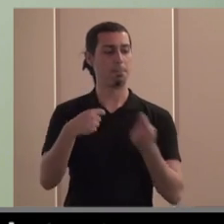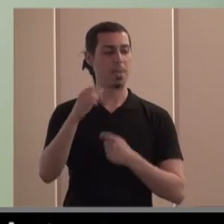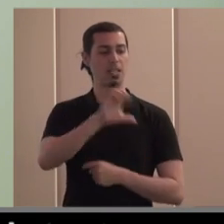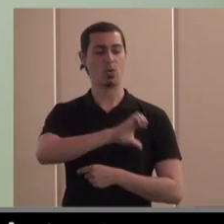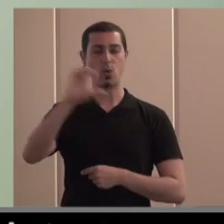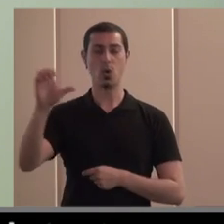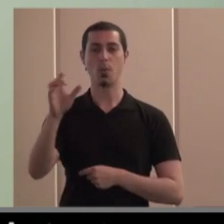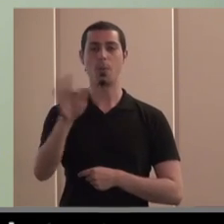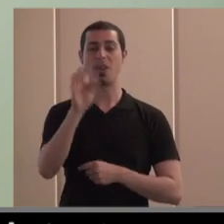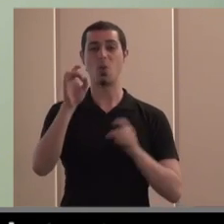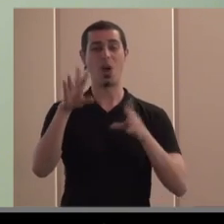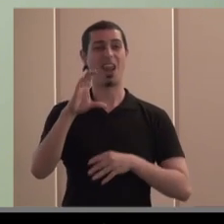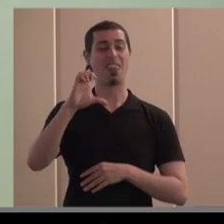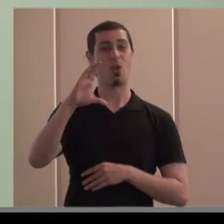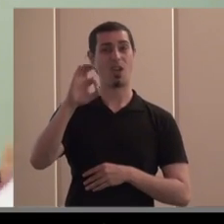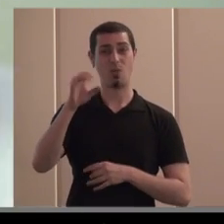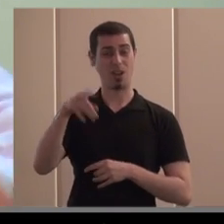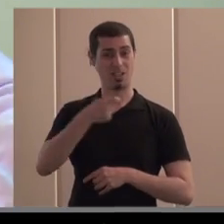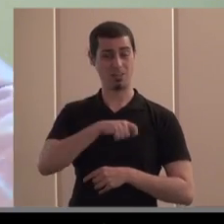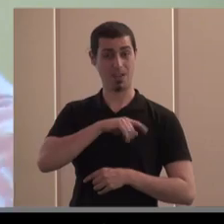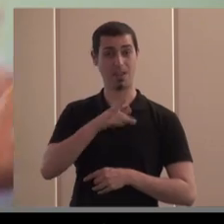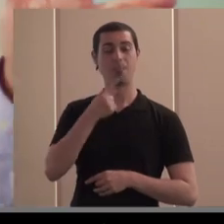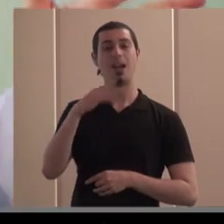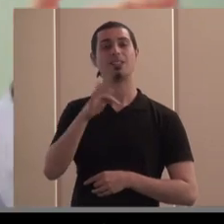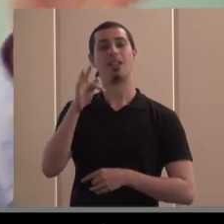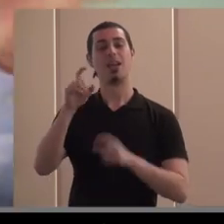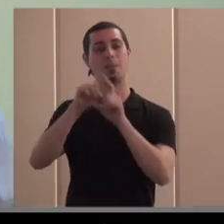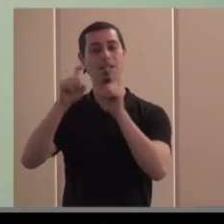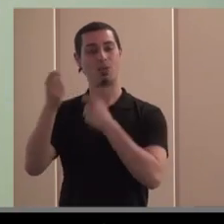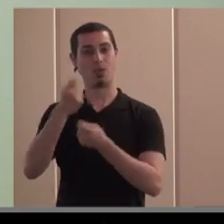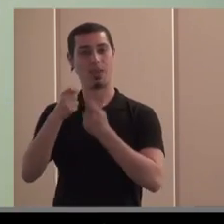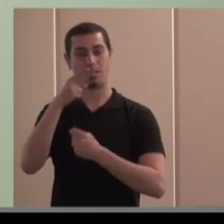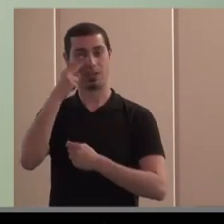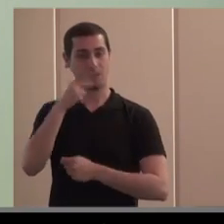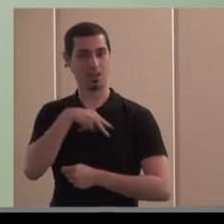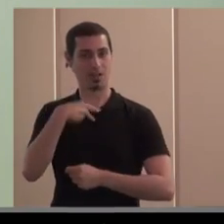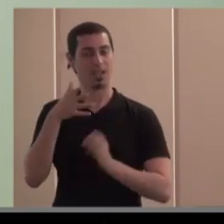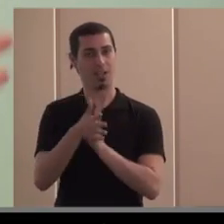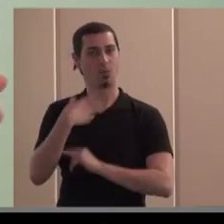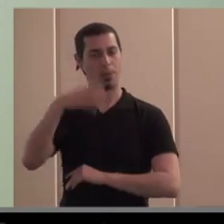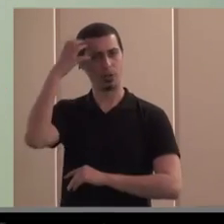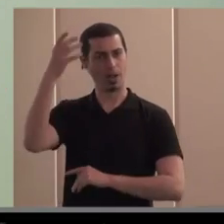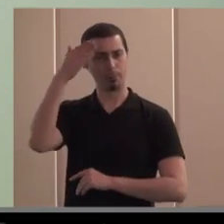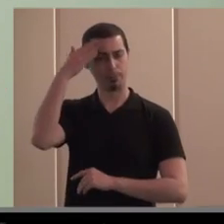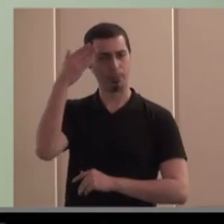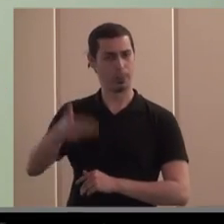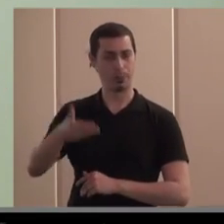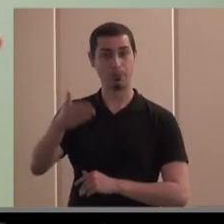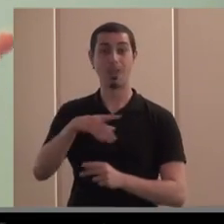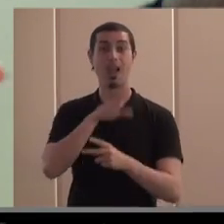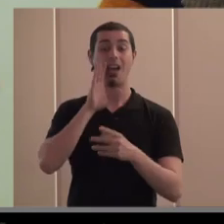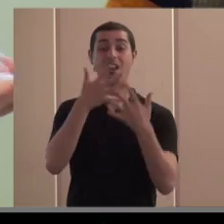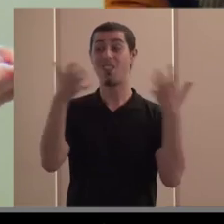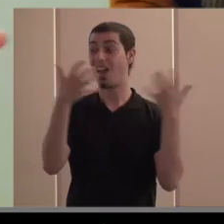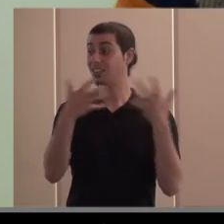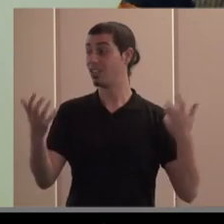las empresas de economía de interés general y de carácter público que también hay una patronal muy potente y luego en cuanto a esas dos